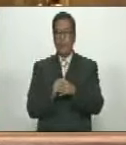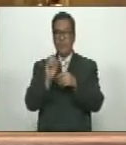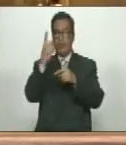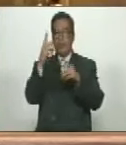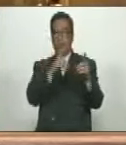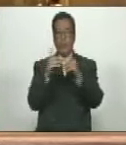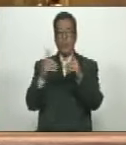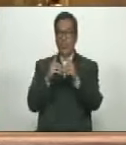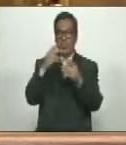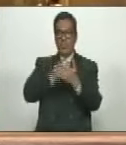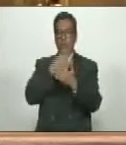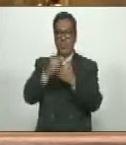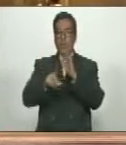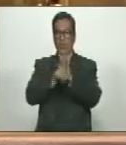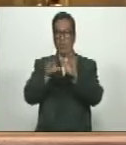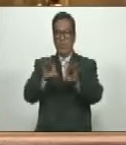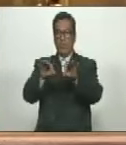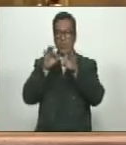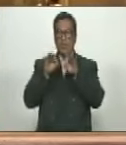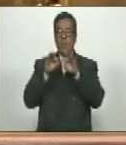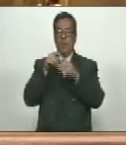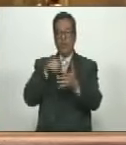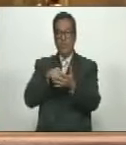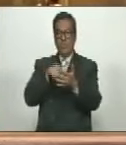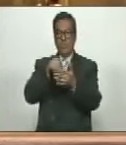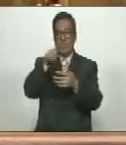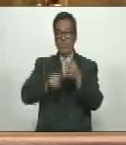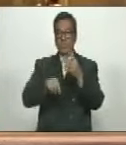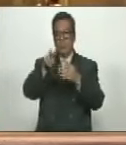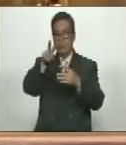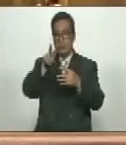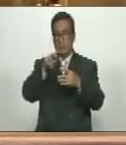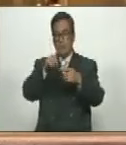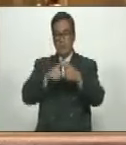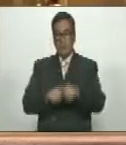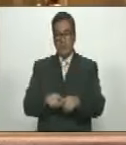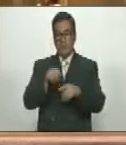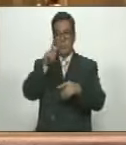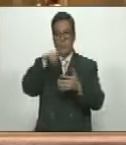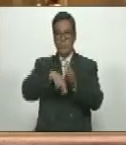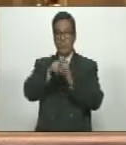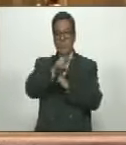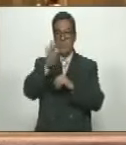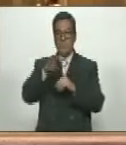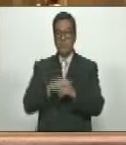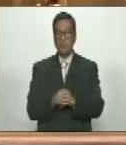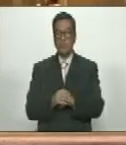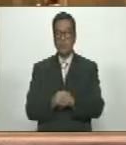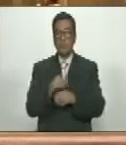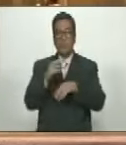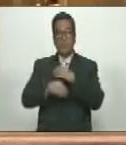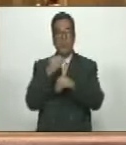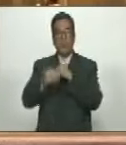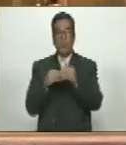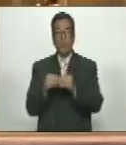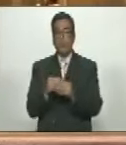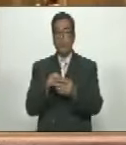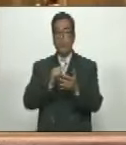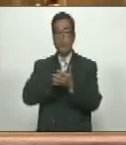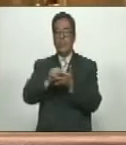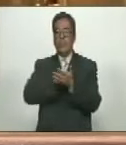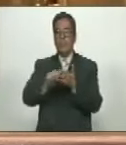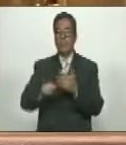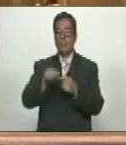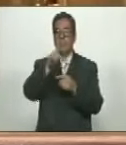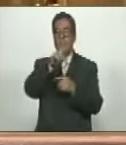primera discusión del proyecto de ley especial de endeudamiento anual para el ejercicio económico financiero 2024, de conformidad con lo establecido